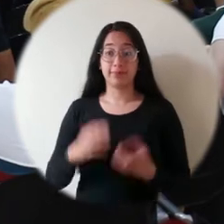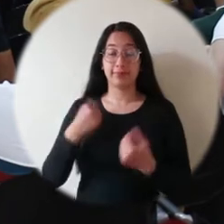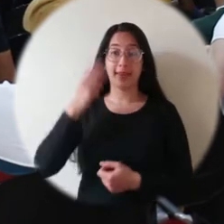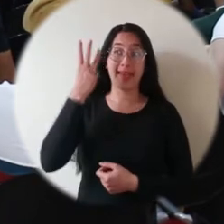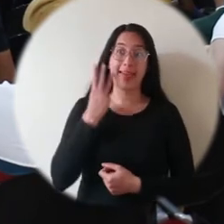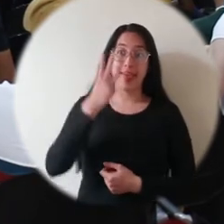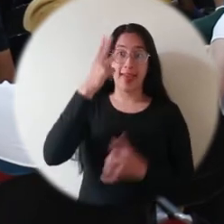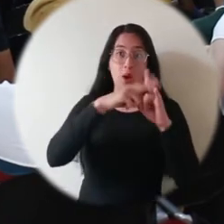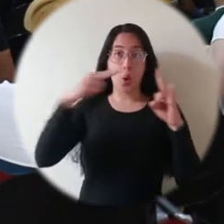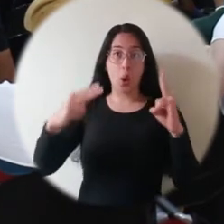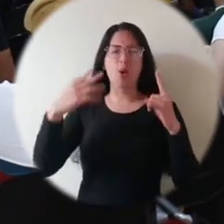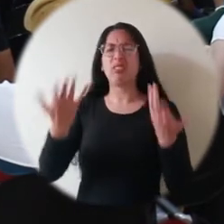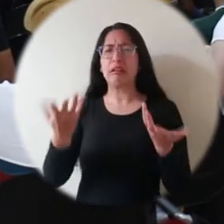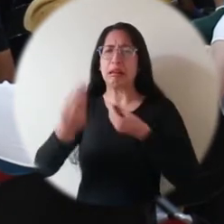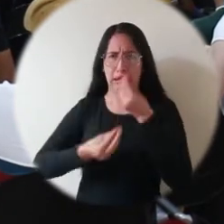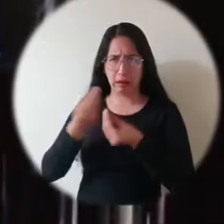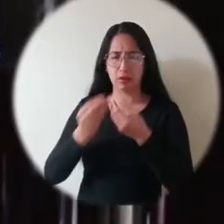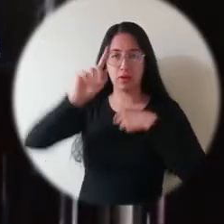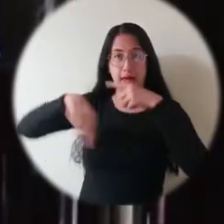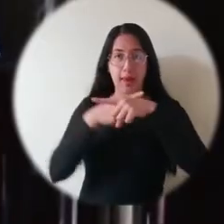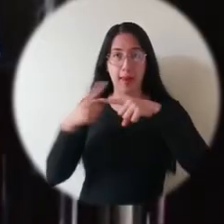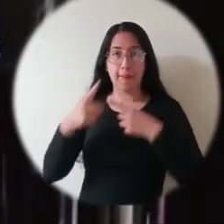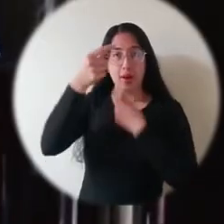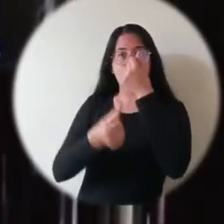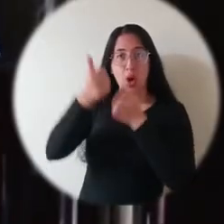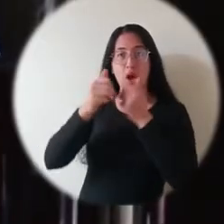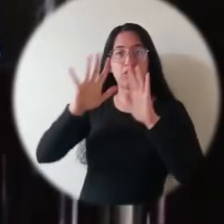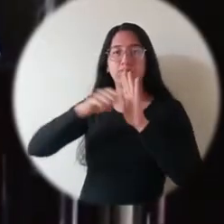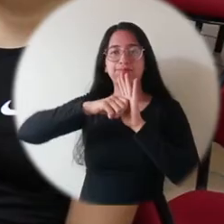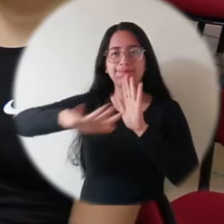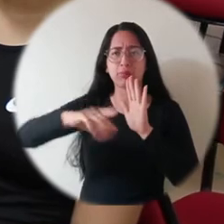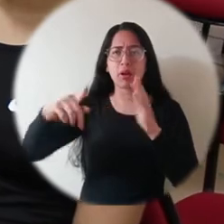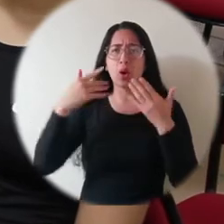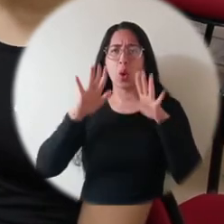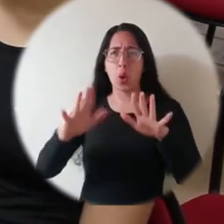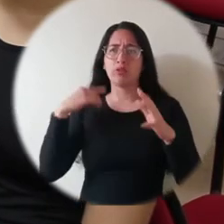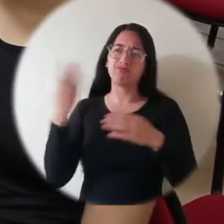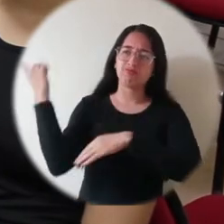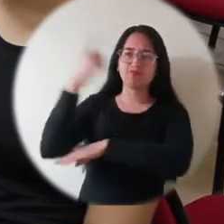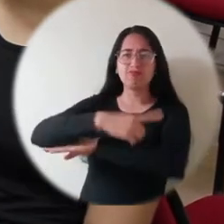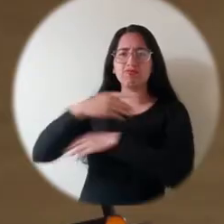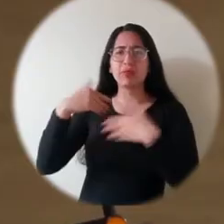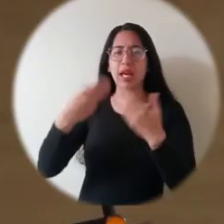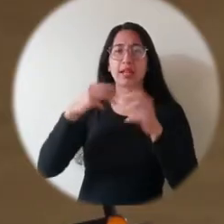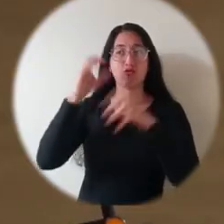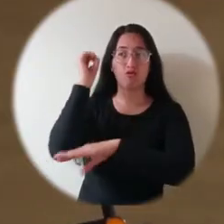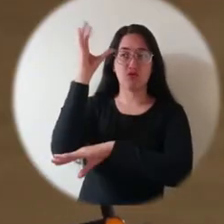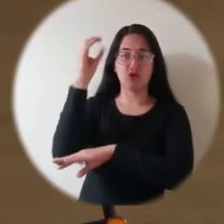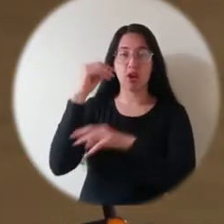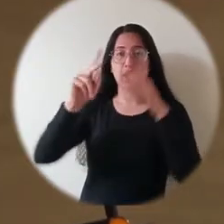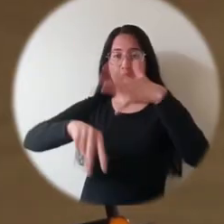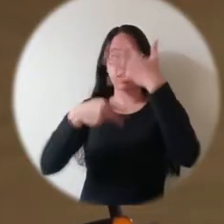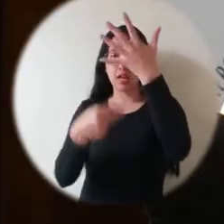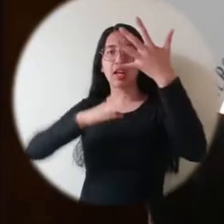Durante tres días, la Universidad del Magdalena llevó a cabo la Semana de la Contaduría Pública, un evento nutrido de siete conferencias